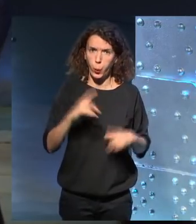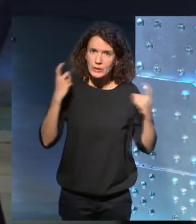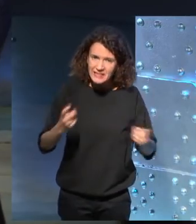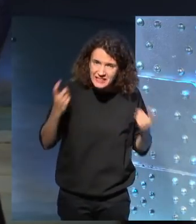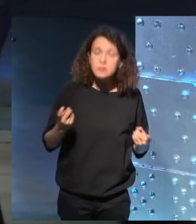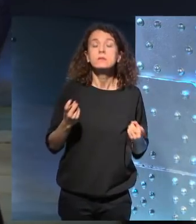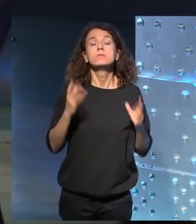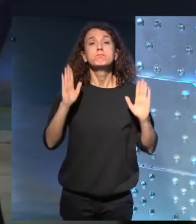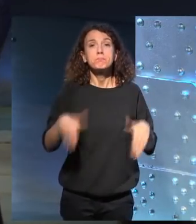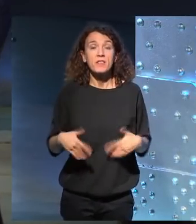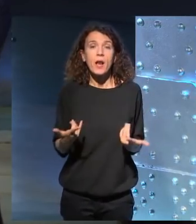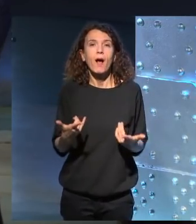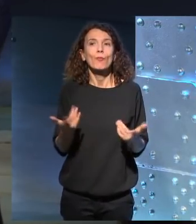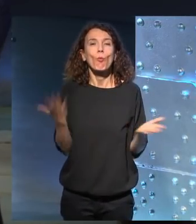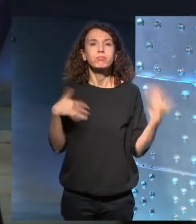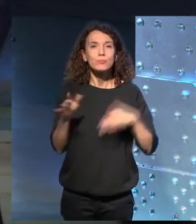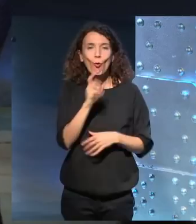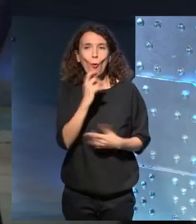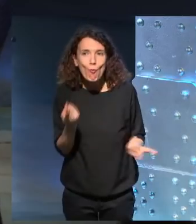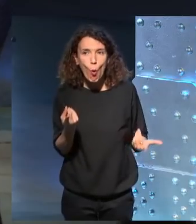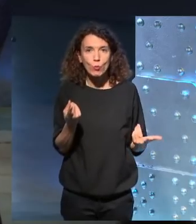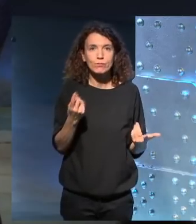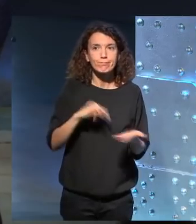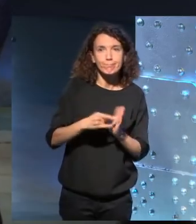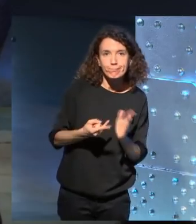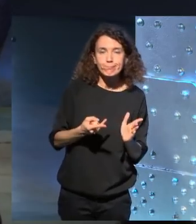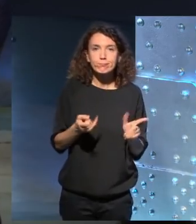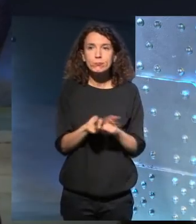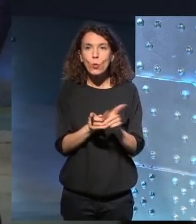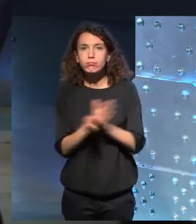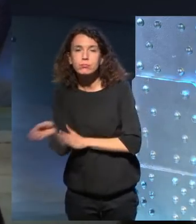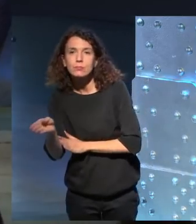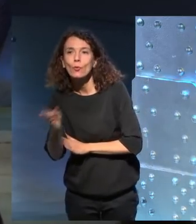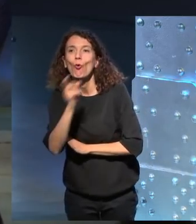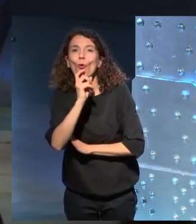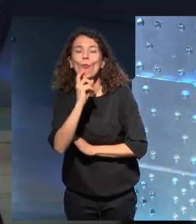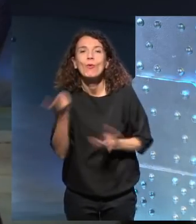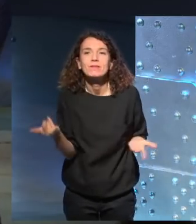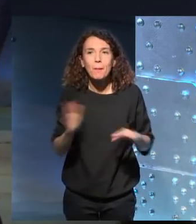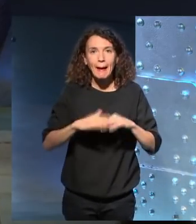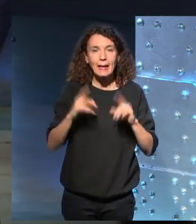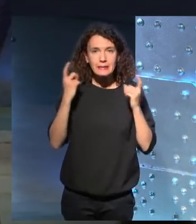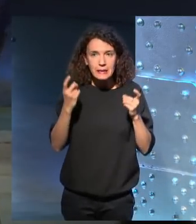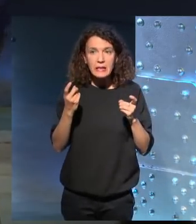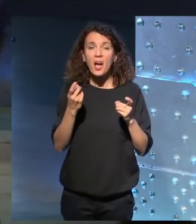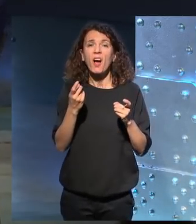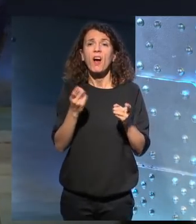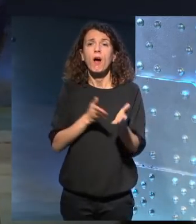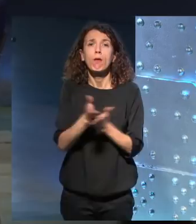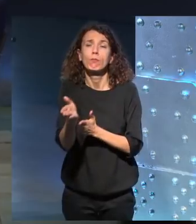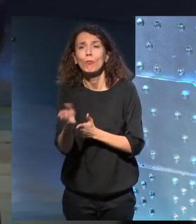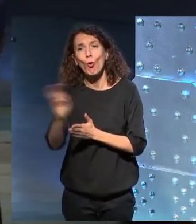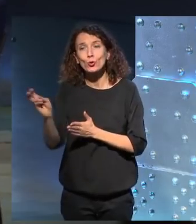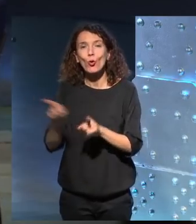que bueno, la coartada, o el camino transversal, a tomar para hacerlo más fácil en la